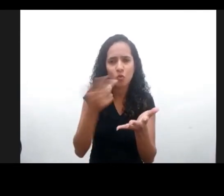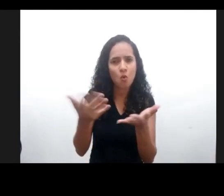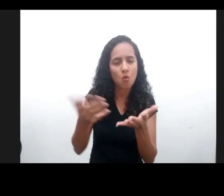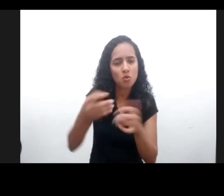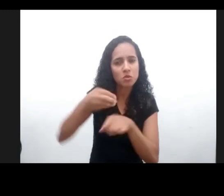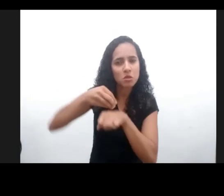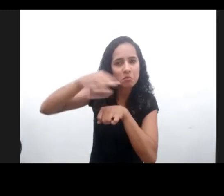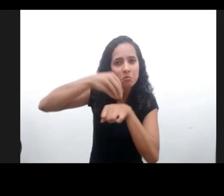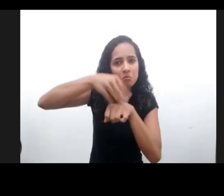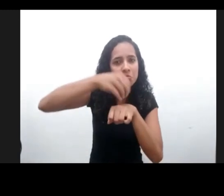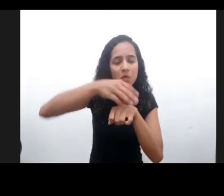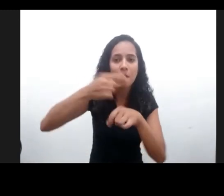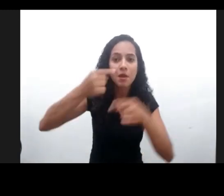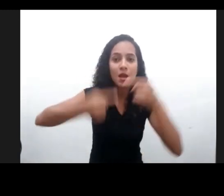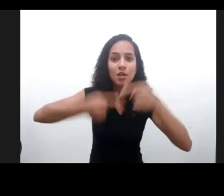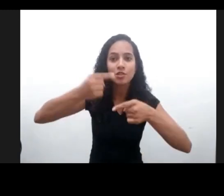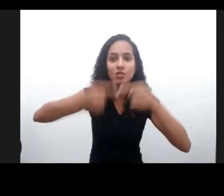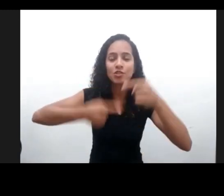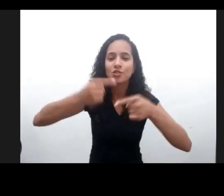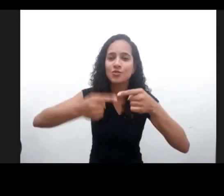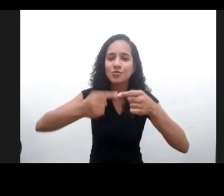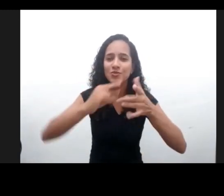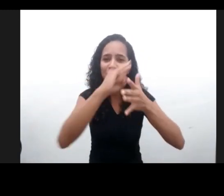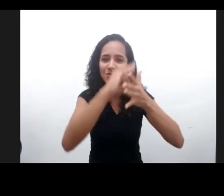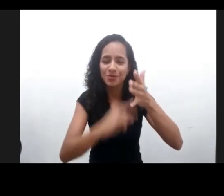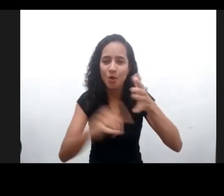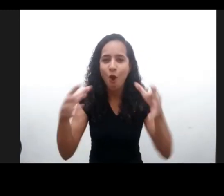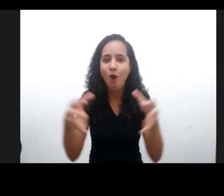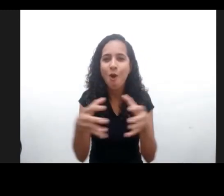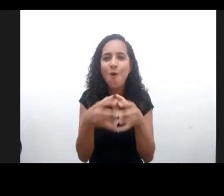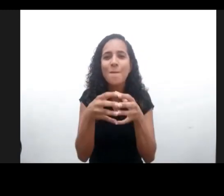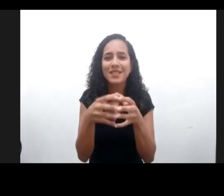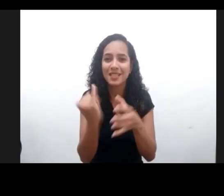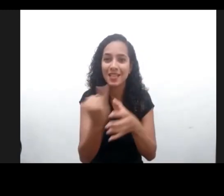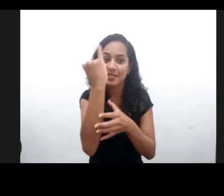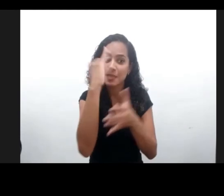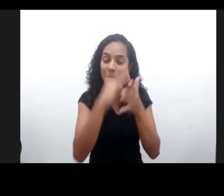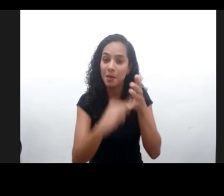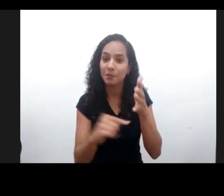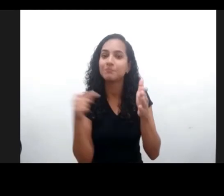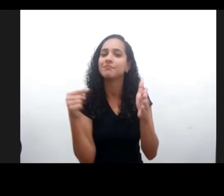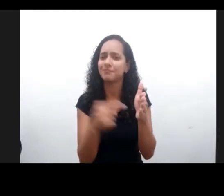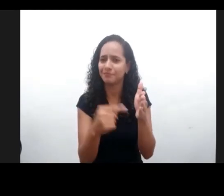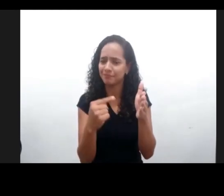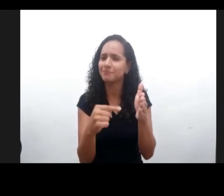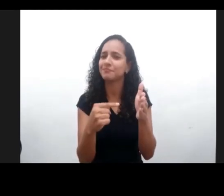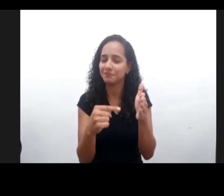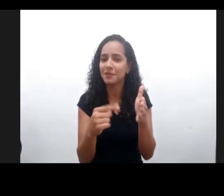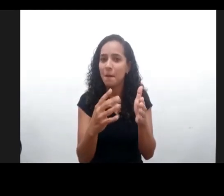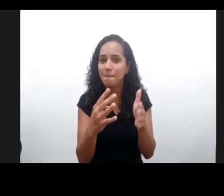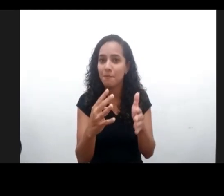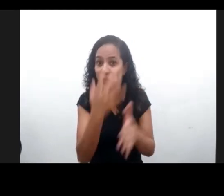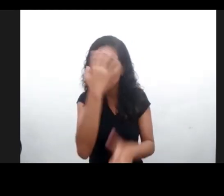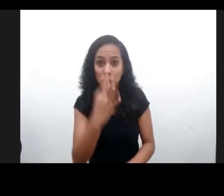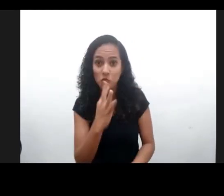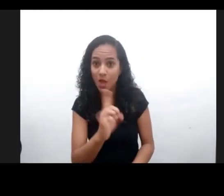en especial a Luis Pederneira, que trajo la posibilidad de discutir a través de la comisión del comité, este importante